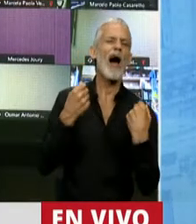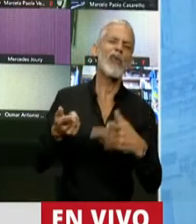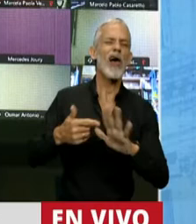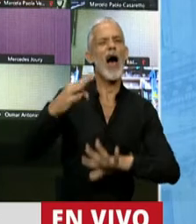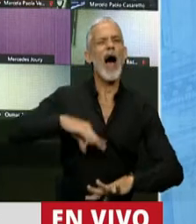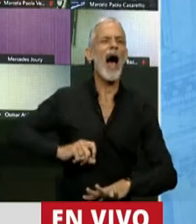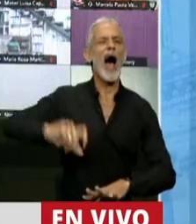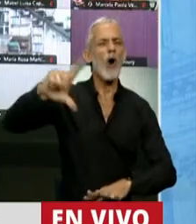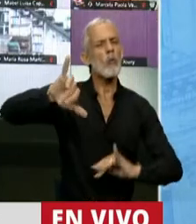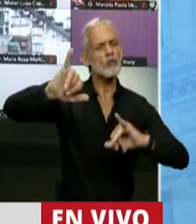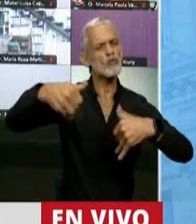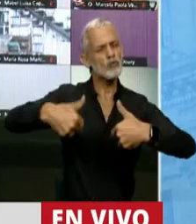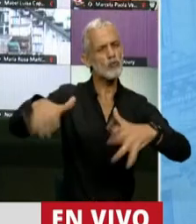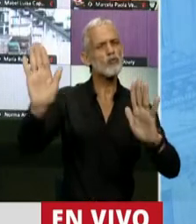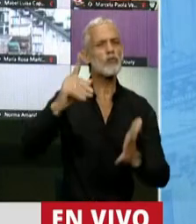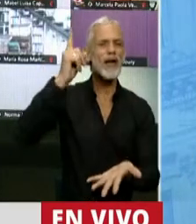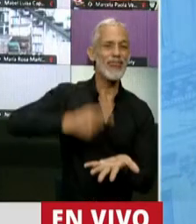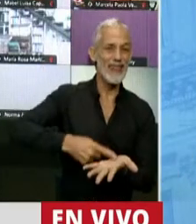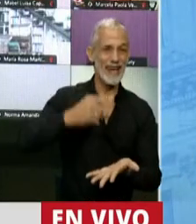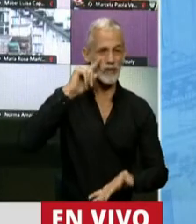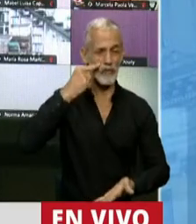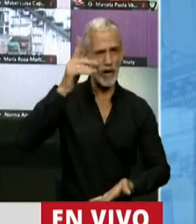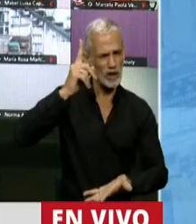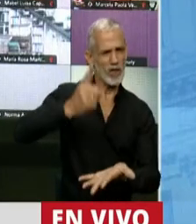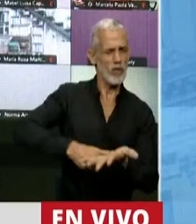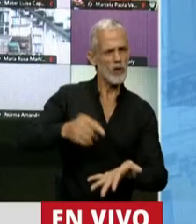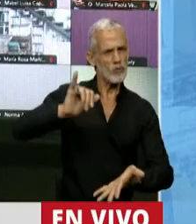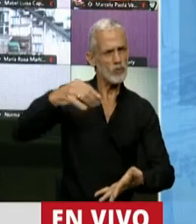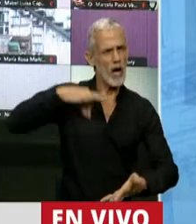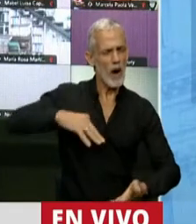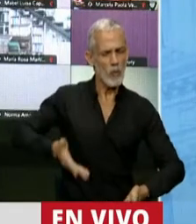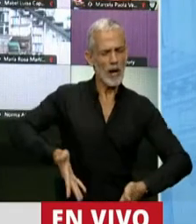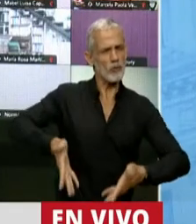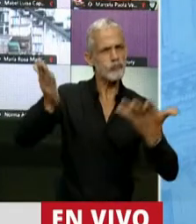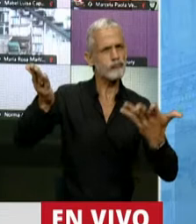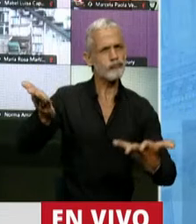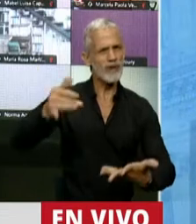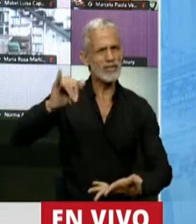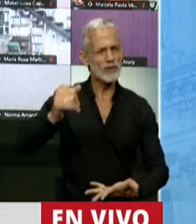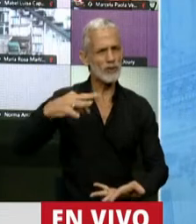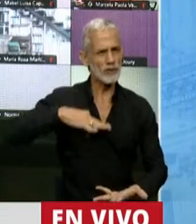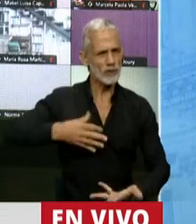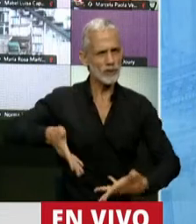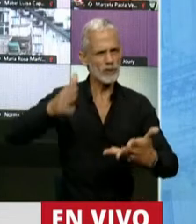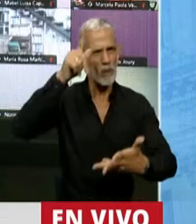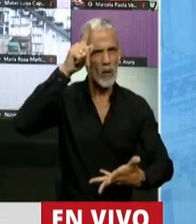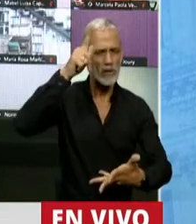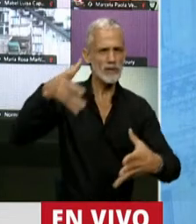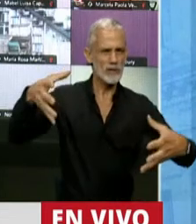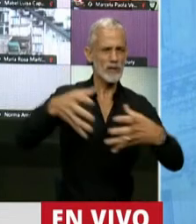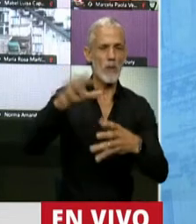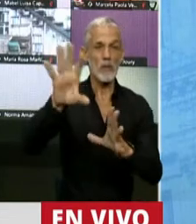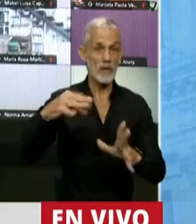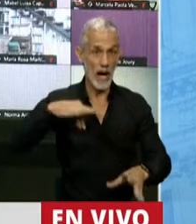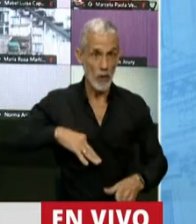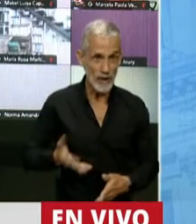aumento a partir del decreto presidencial de Alberto Fernández. un aumento, no solamente de aumento de